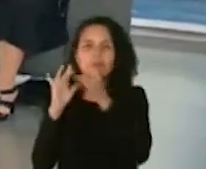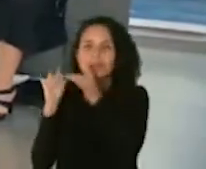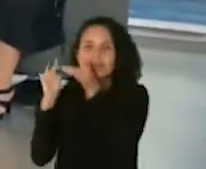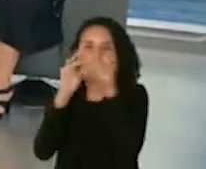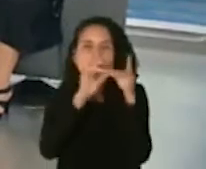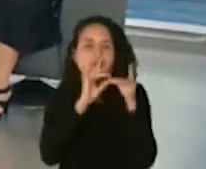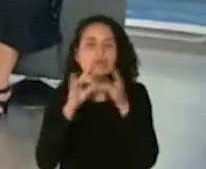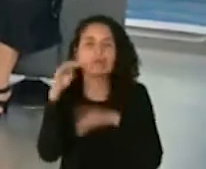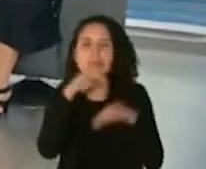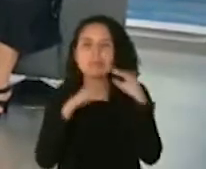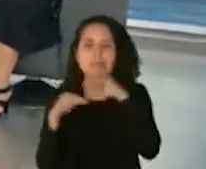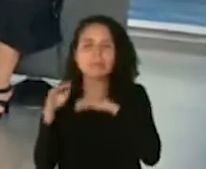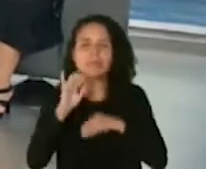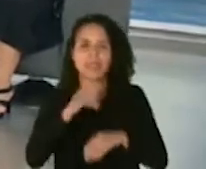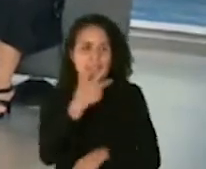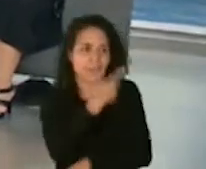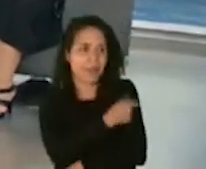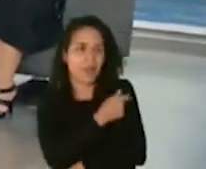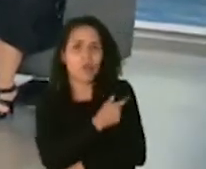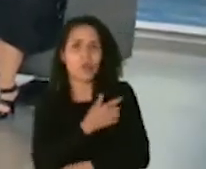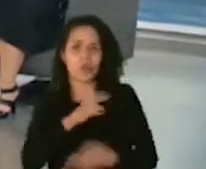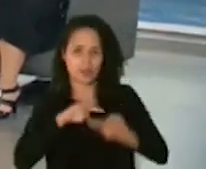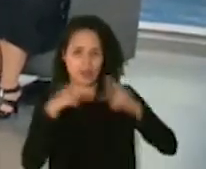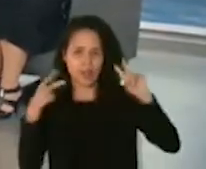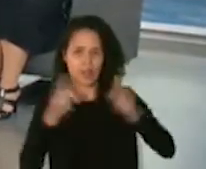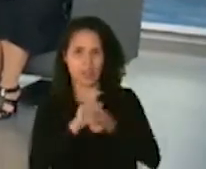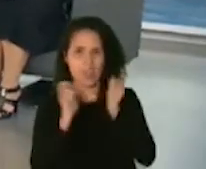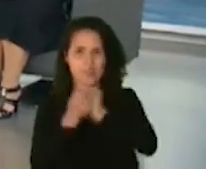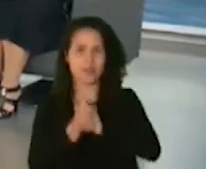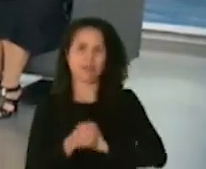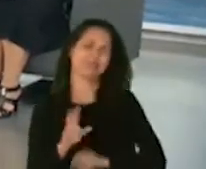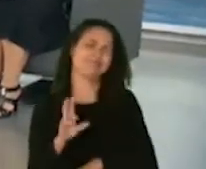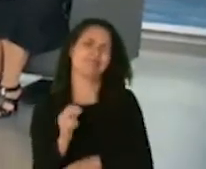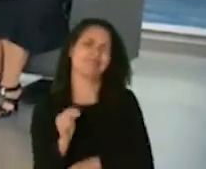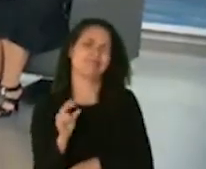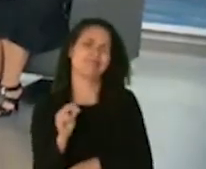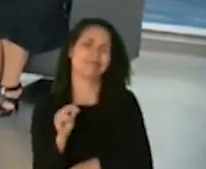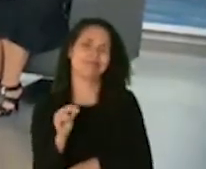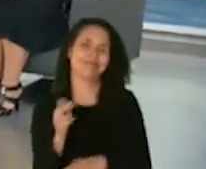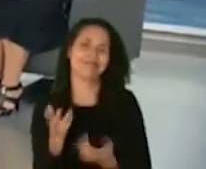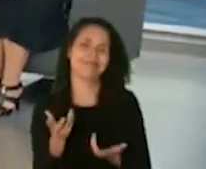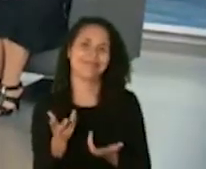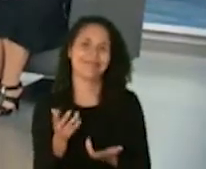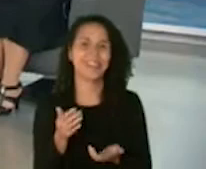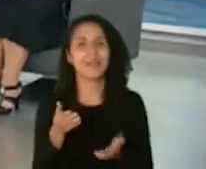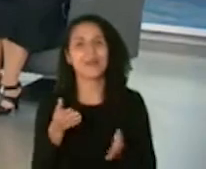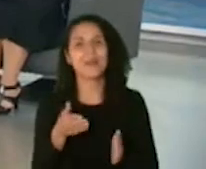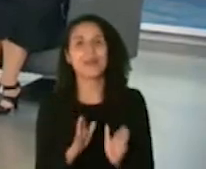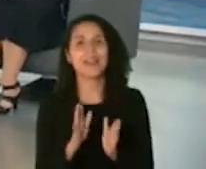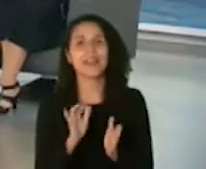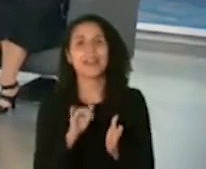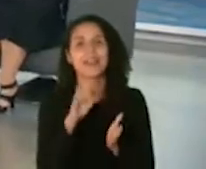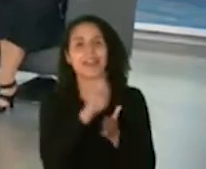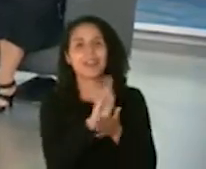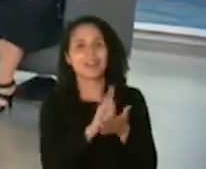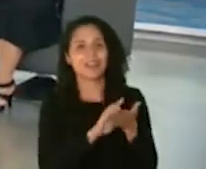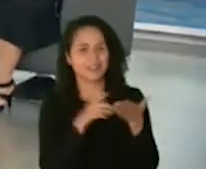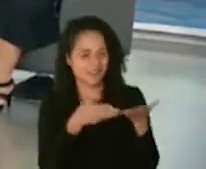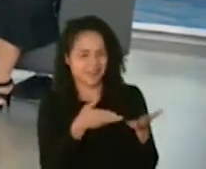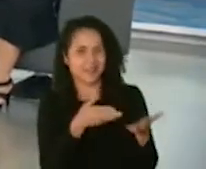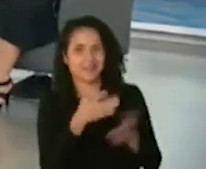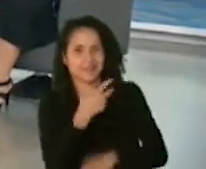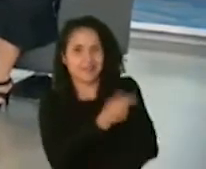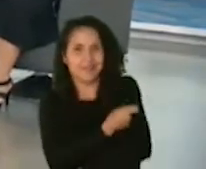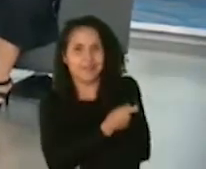esta vacuna me va a cambiar mi DNA no, no, no la manera que está diseñado no